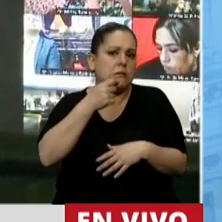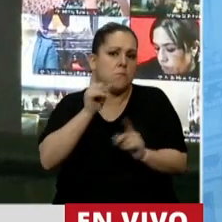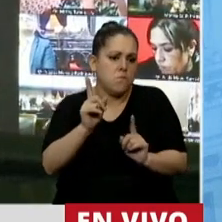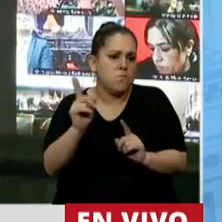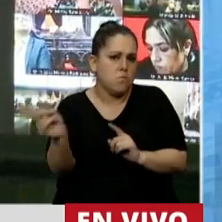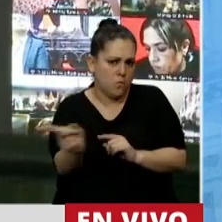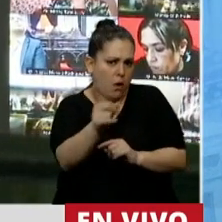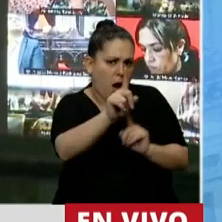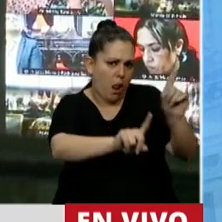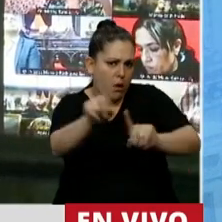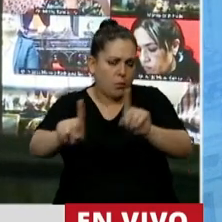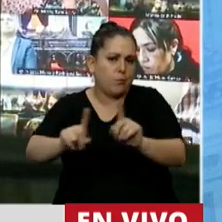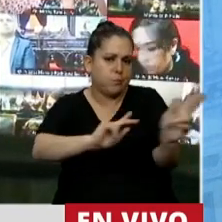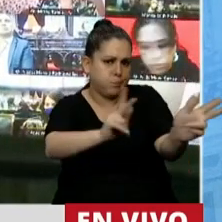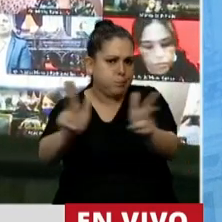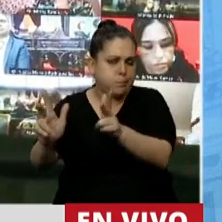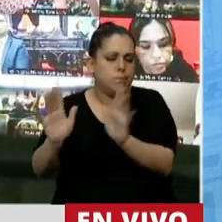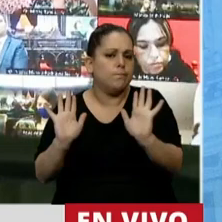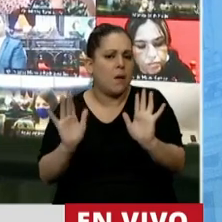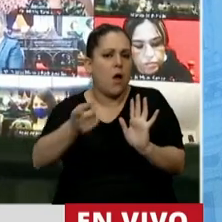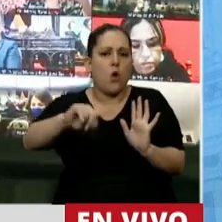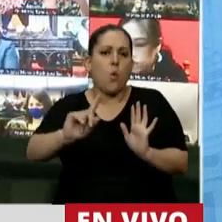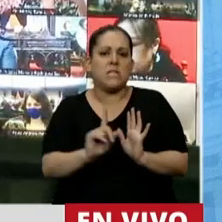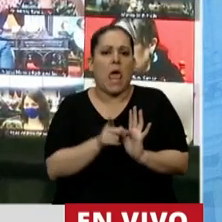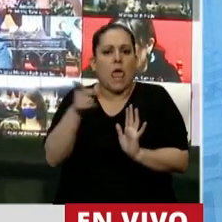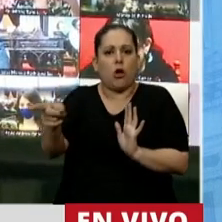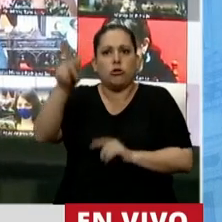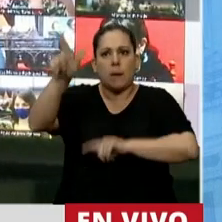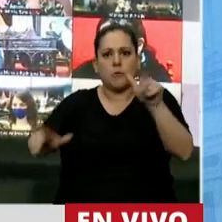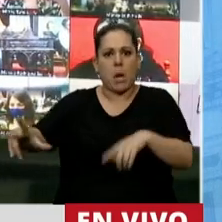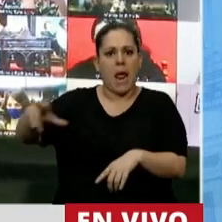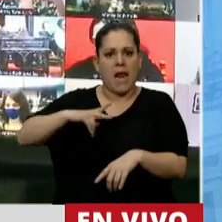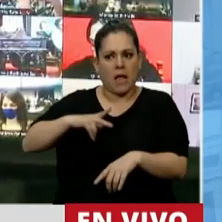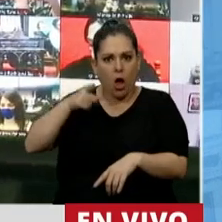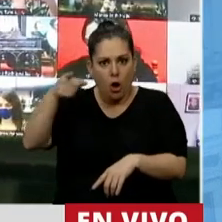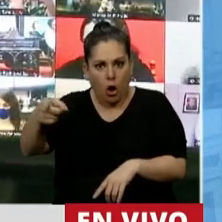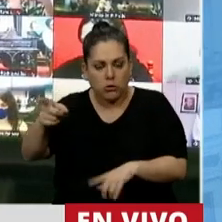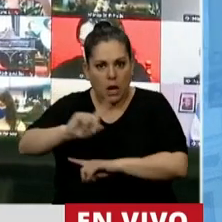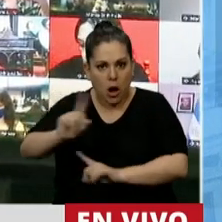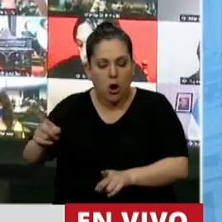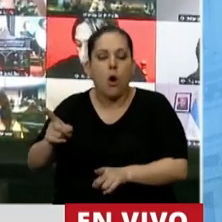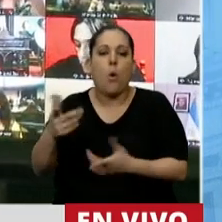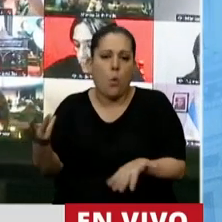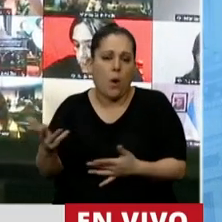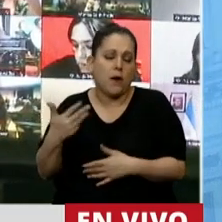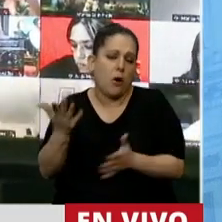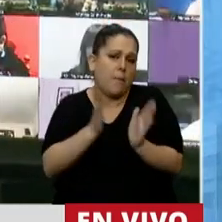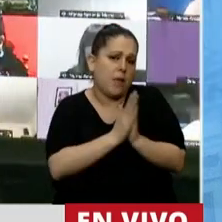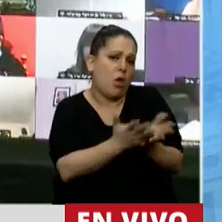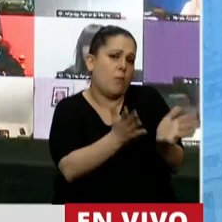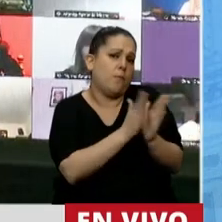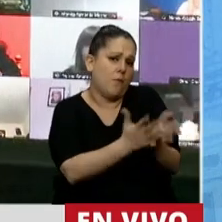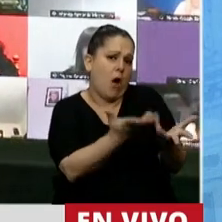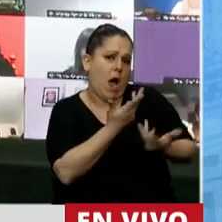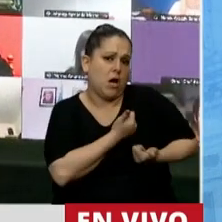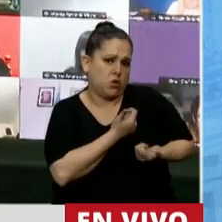como han dicho muchos, no están en contra de que los que más tienen puedan hacer una contribución mayor, les pido que nos acompañen,